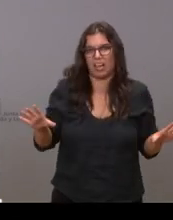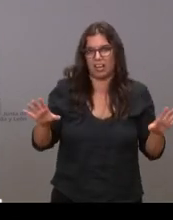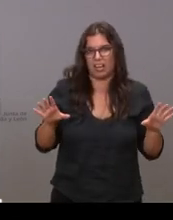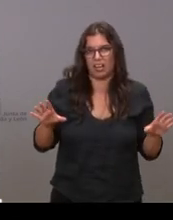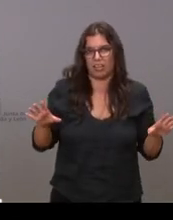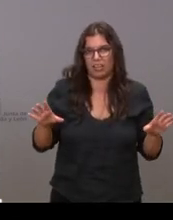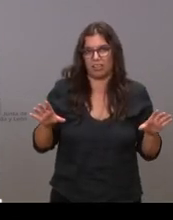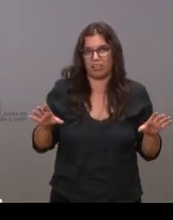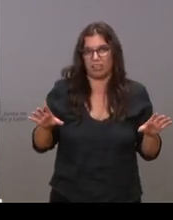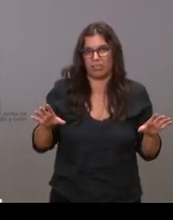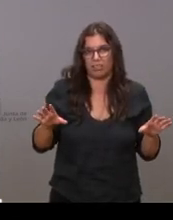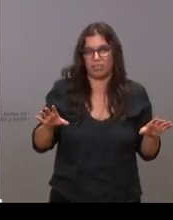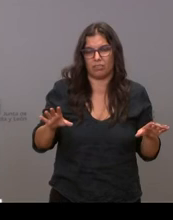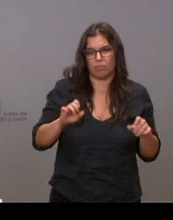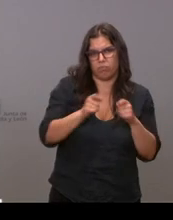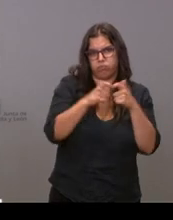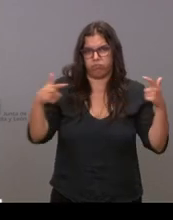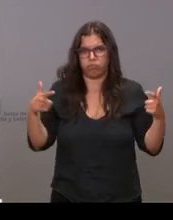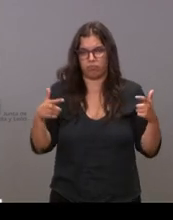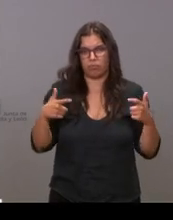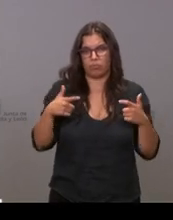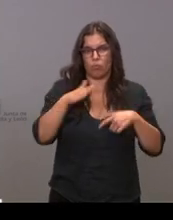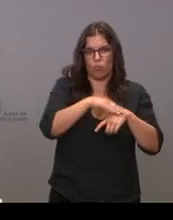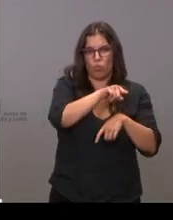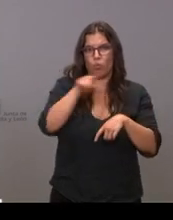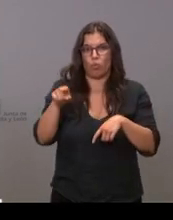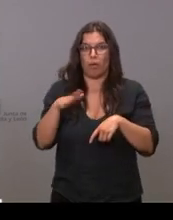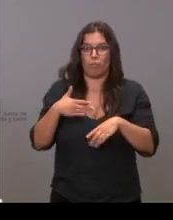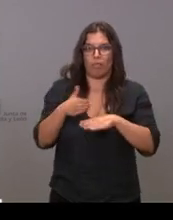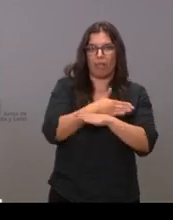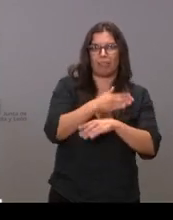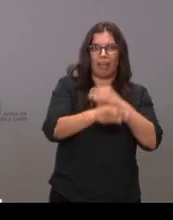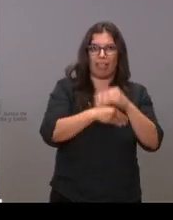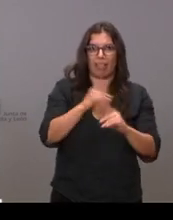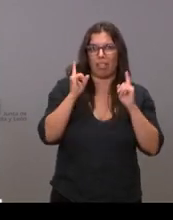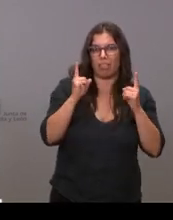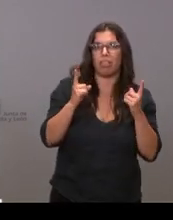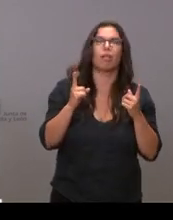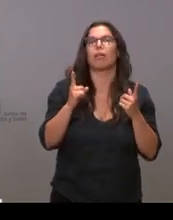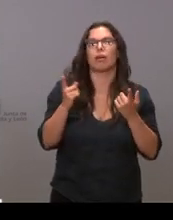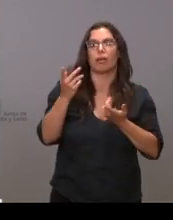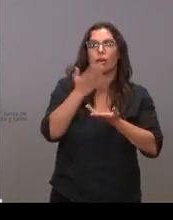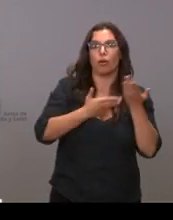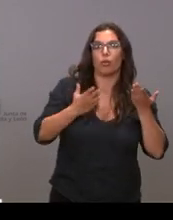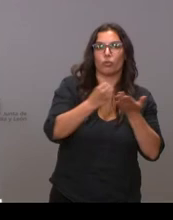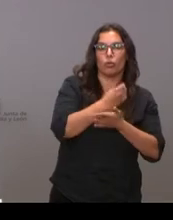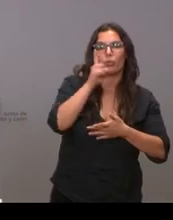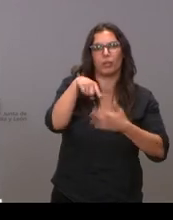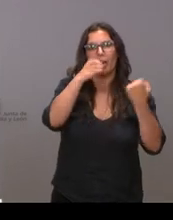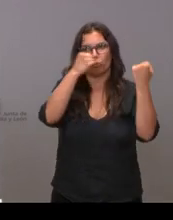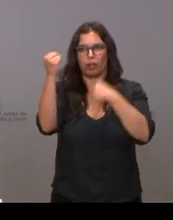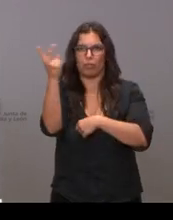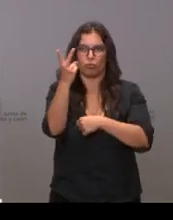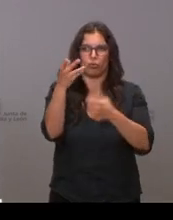esta esta quinta ola que que a lo mejor podíamos haber hecho algo no solo entre todos sino también entre las autoridades muchas